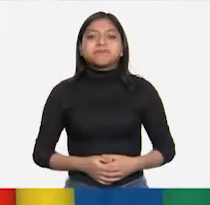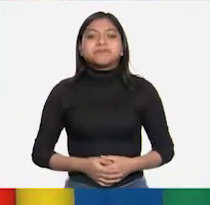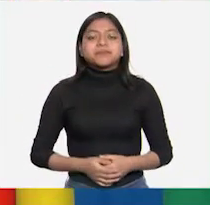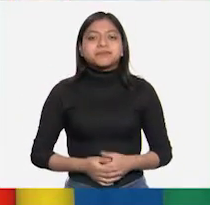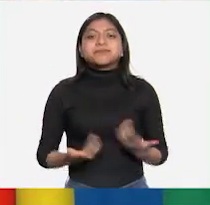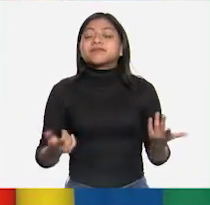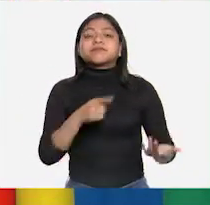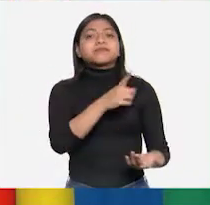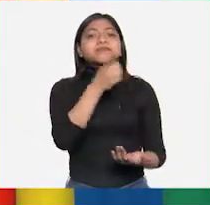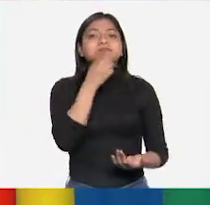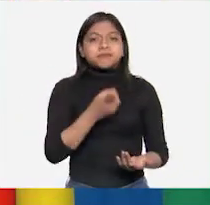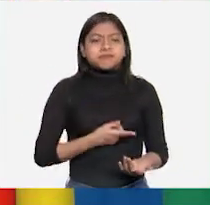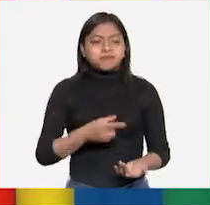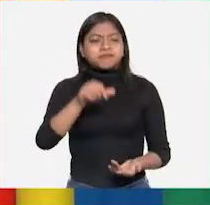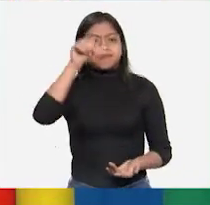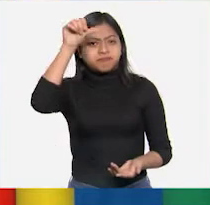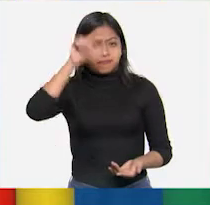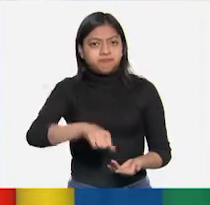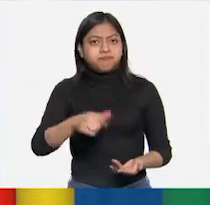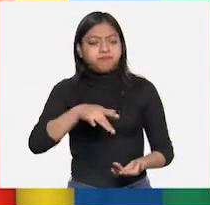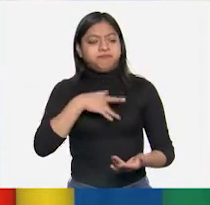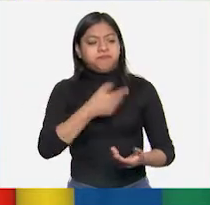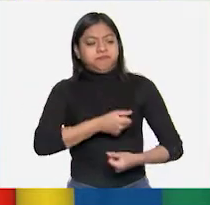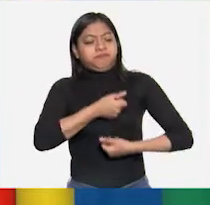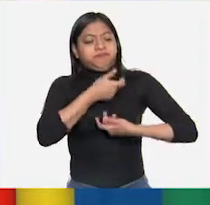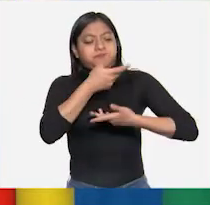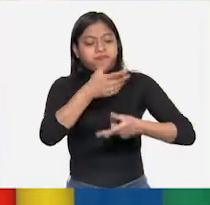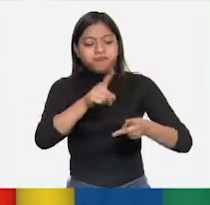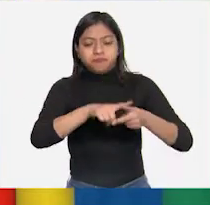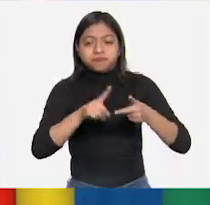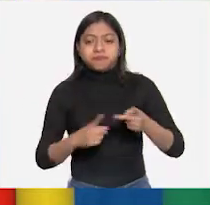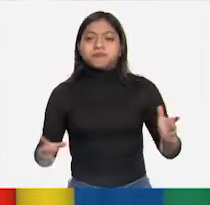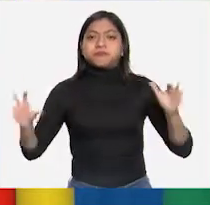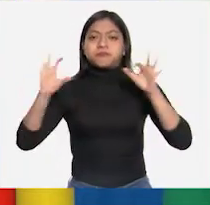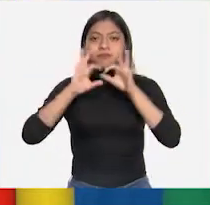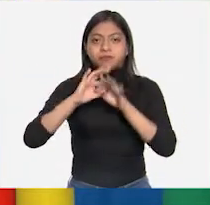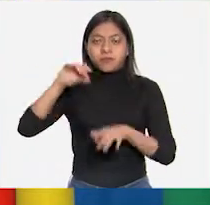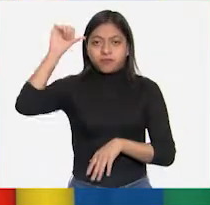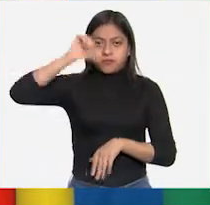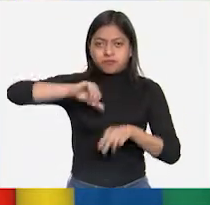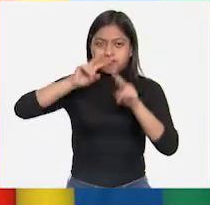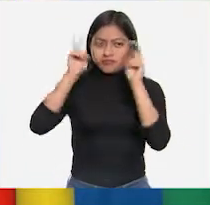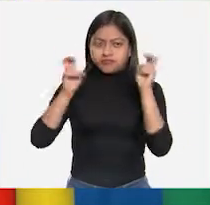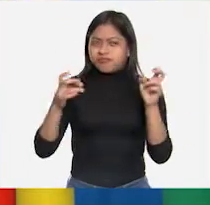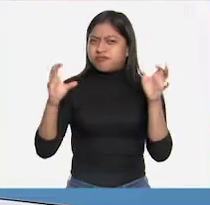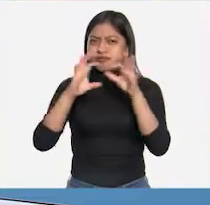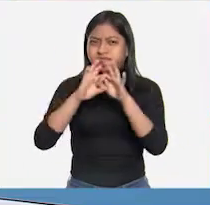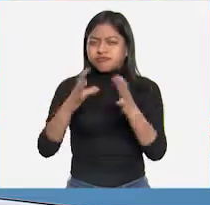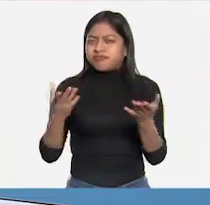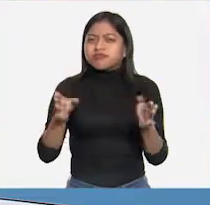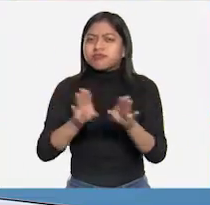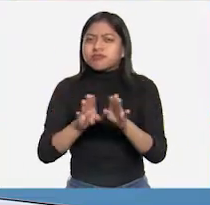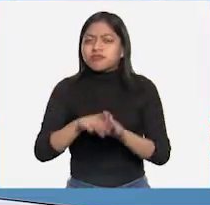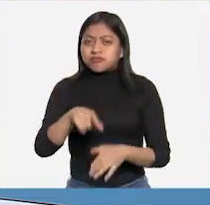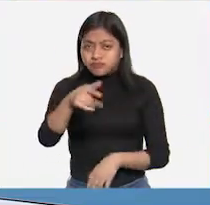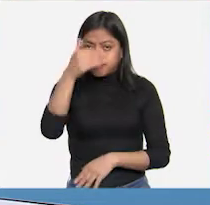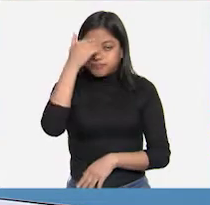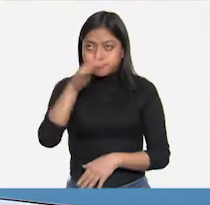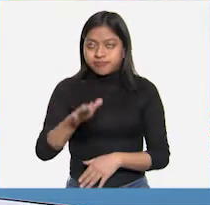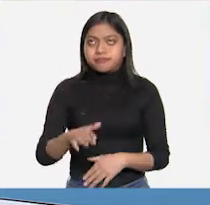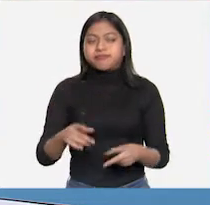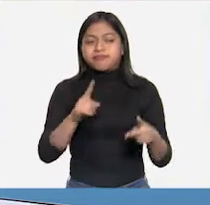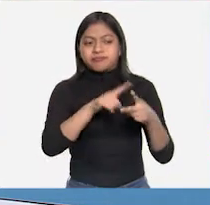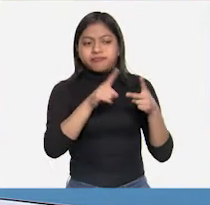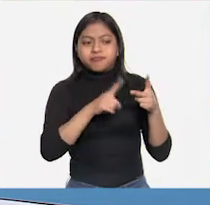¿cómo crees que se relacionan estos dos poemas con el tema que vamos a ver el día de hoy? Pues, ambos